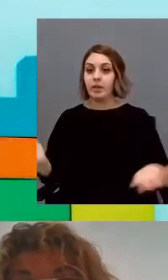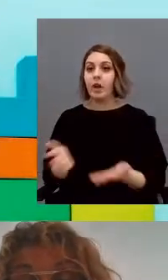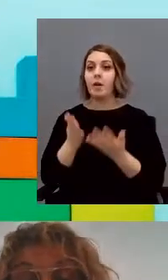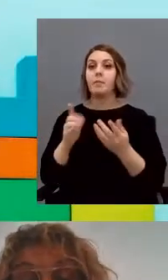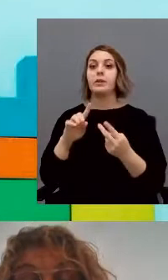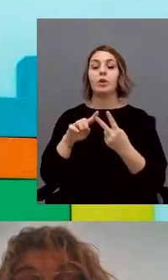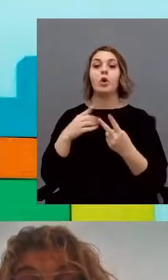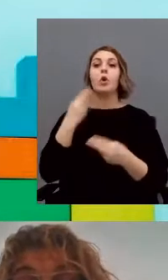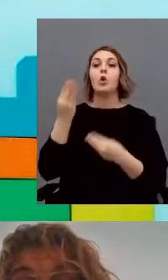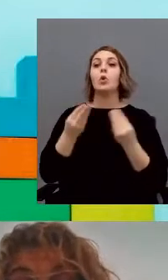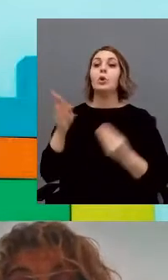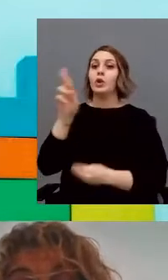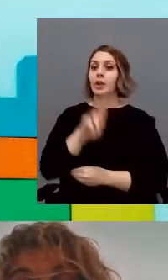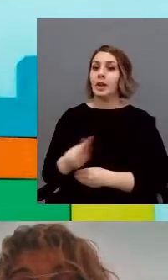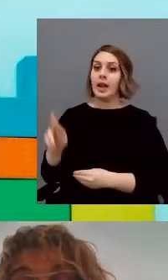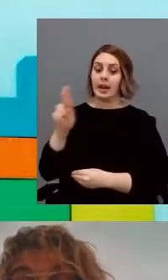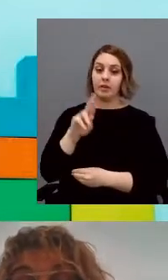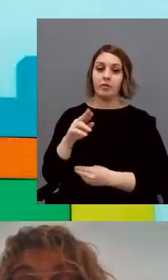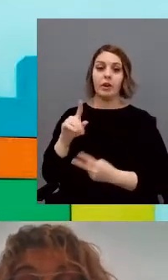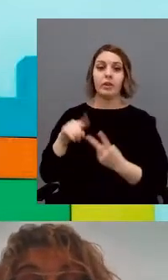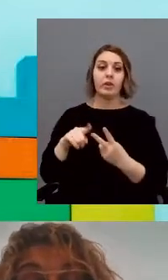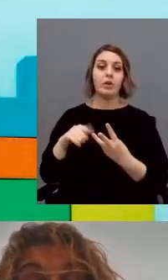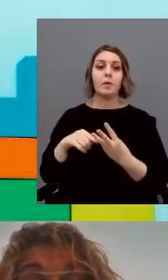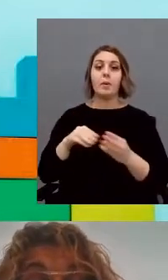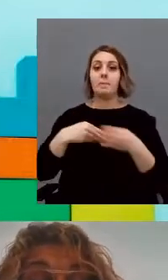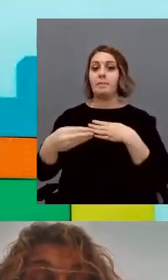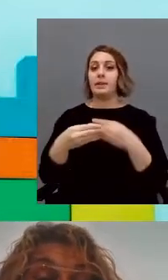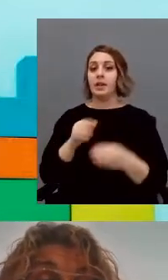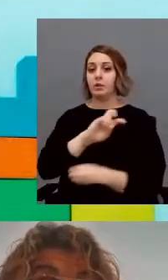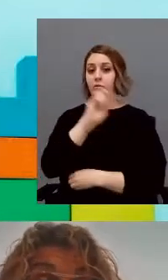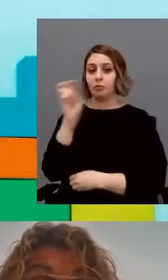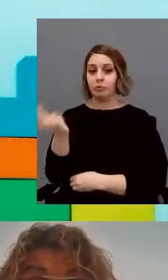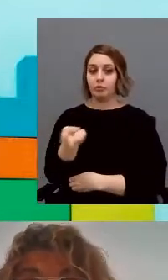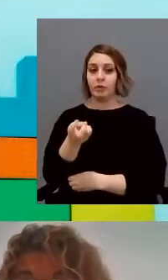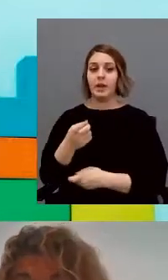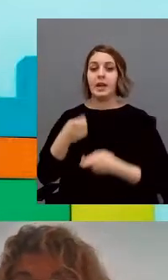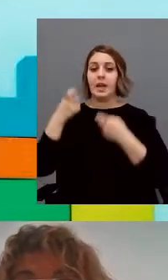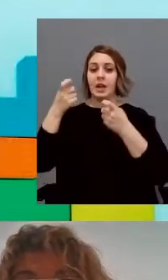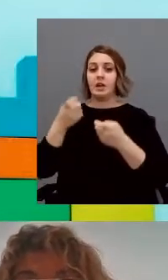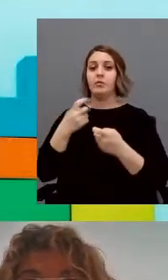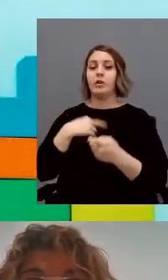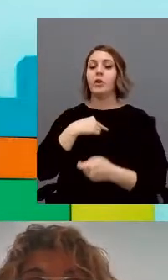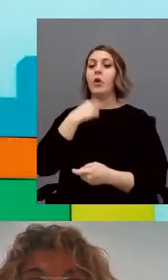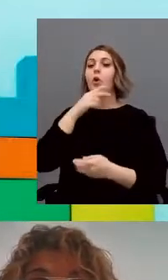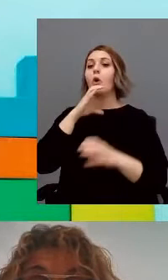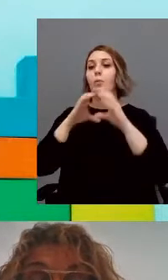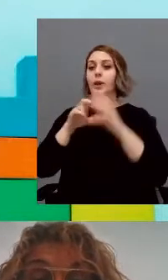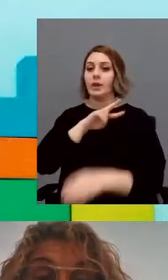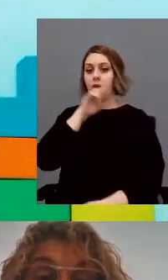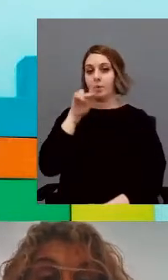el uso del refuerzo directivo, variación de estímulos materiales, refuerzo de intentos de comunicación verbal.